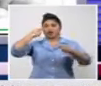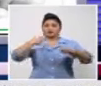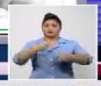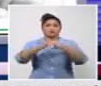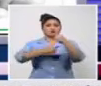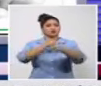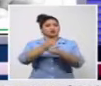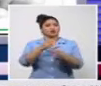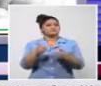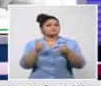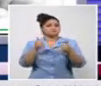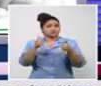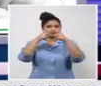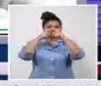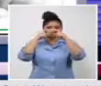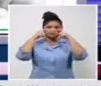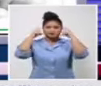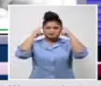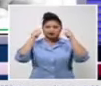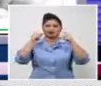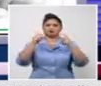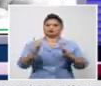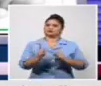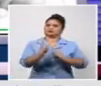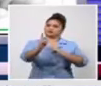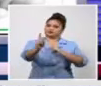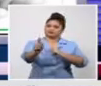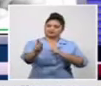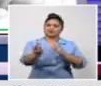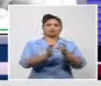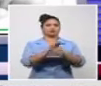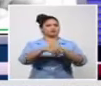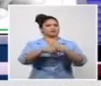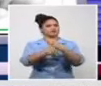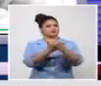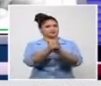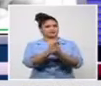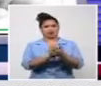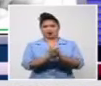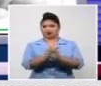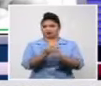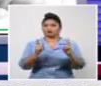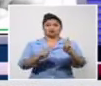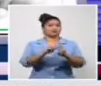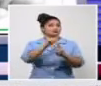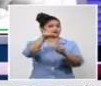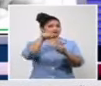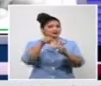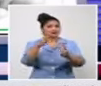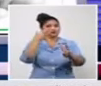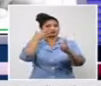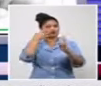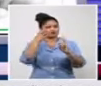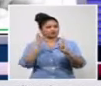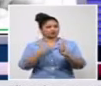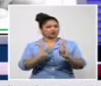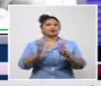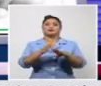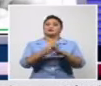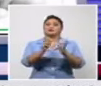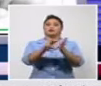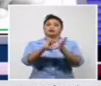también el distanciamiento físico se refuerzan medidas también en cada comunidad del país atendiendo a la situación